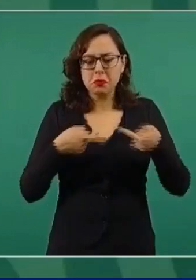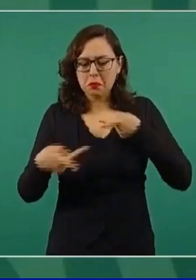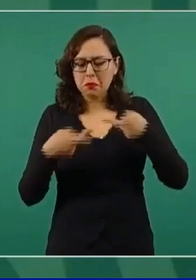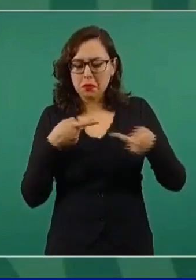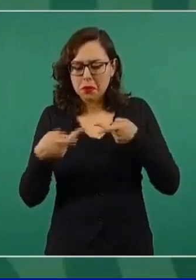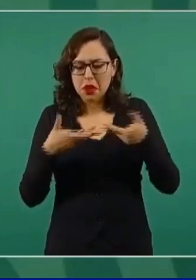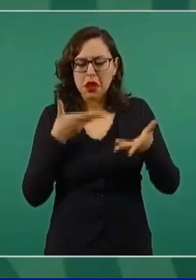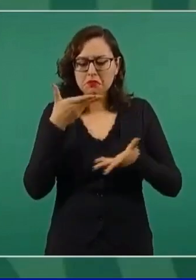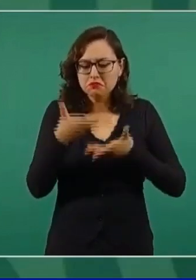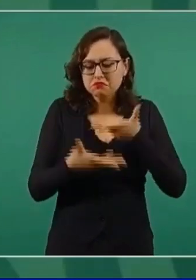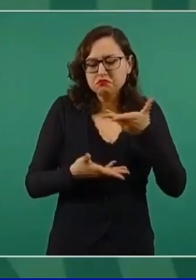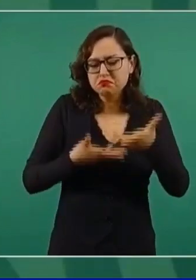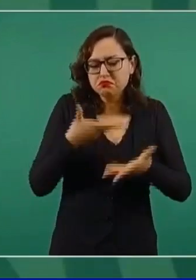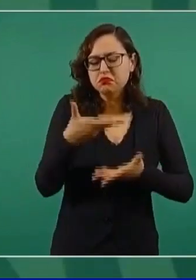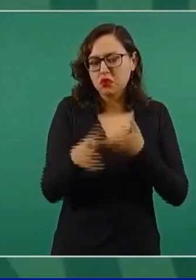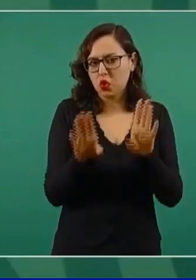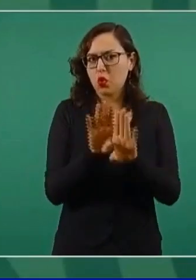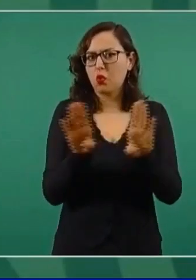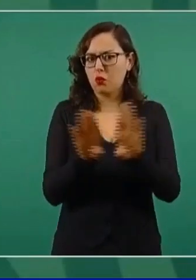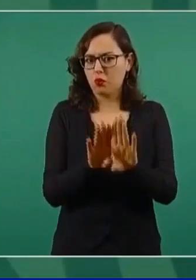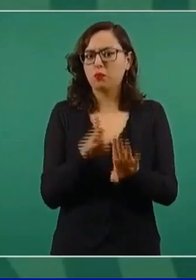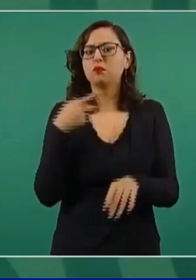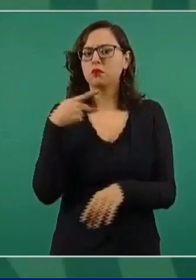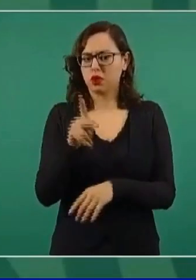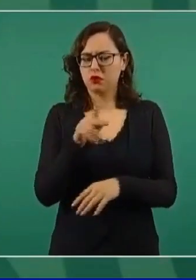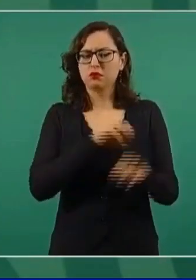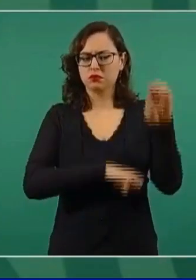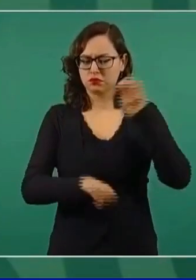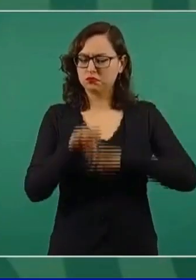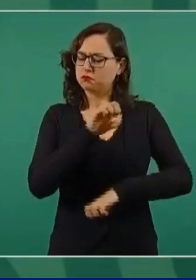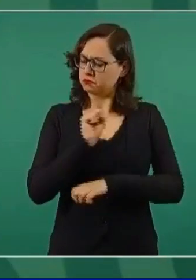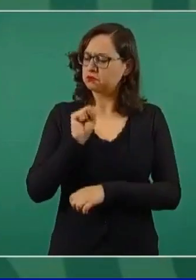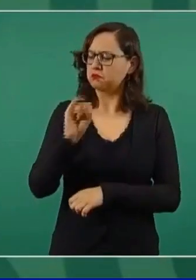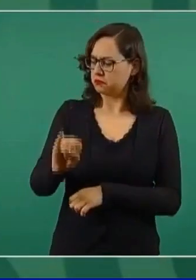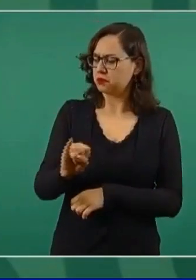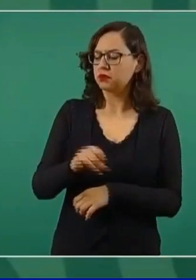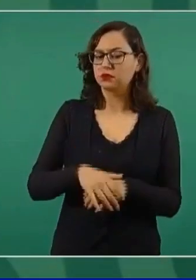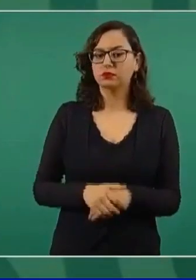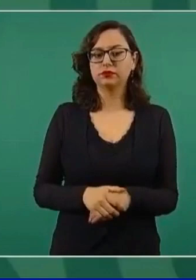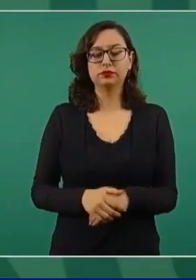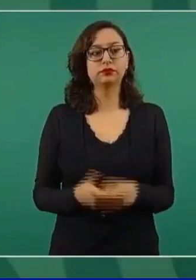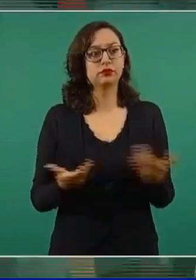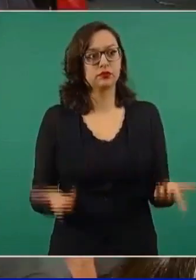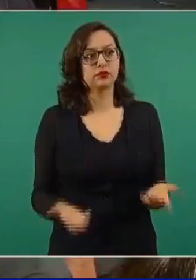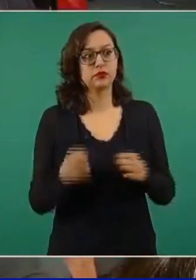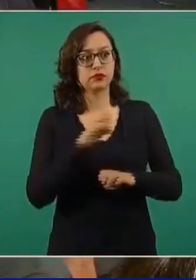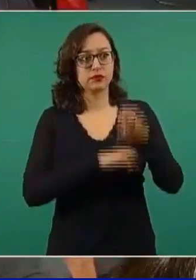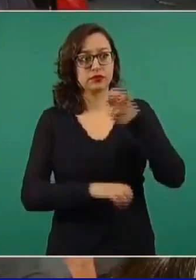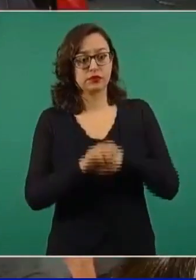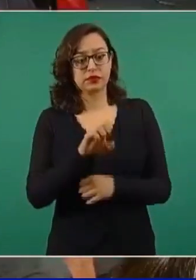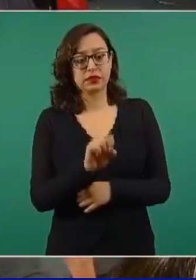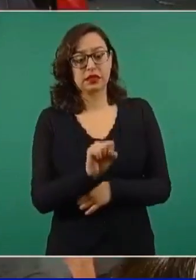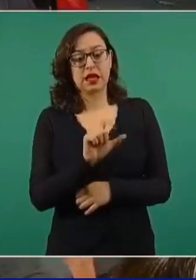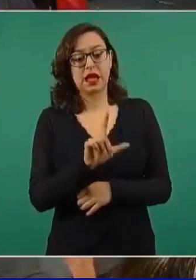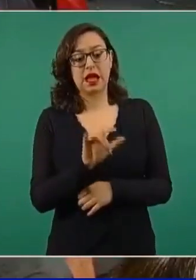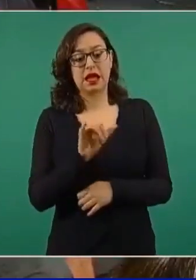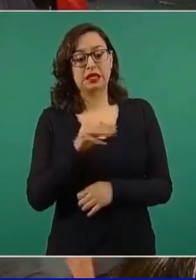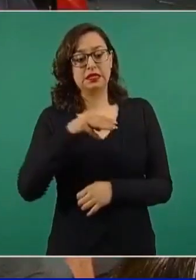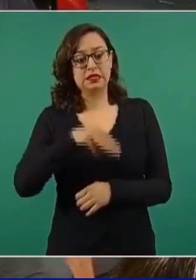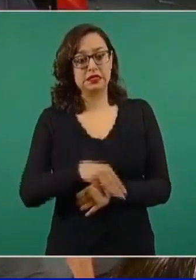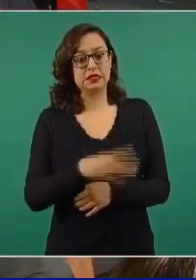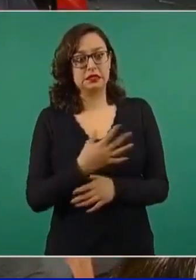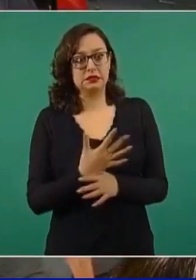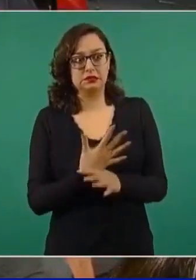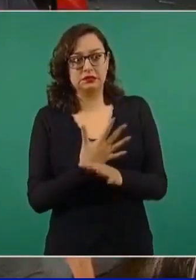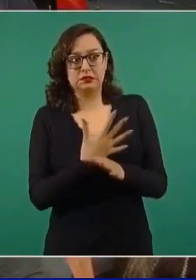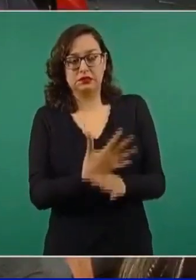muy buena disposición de parte de las empresas. El empresario Carlos Slim no le habló de si sentía